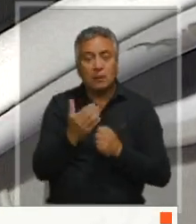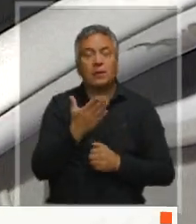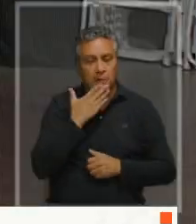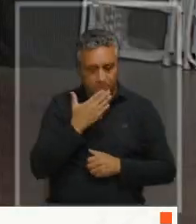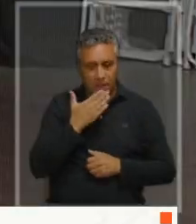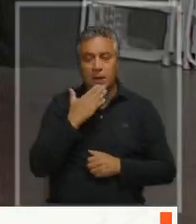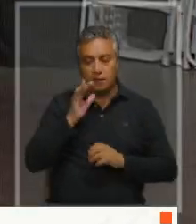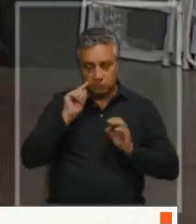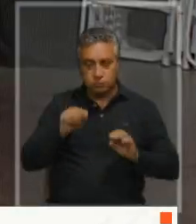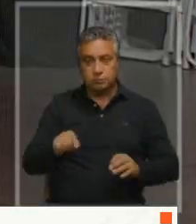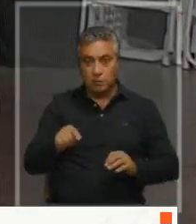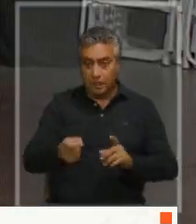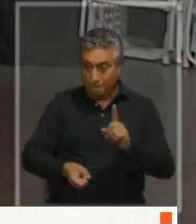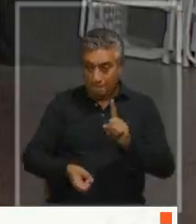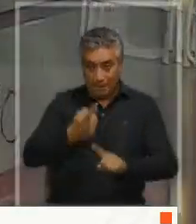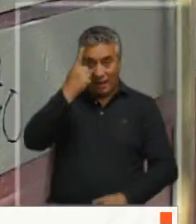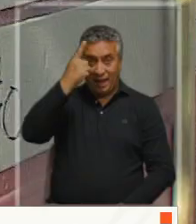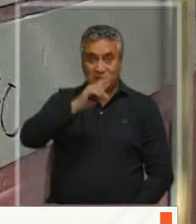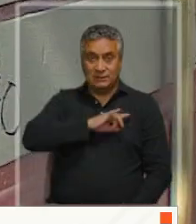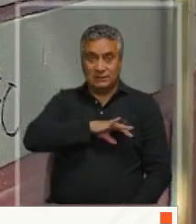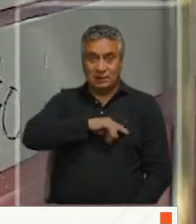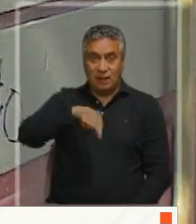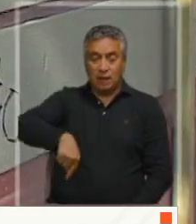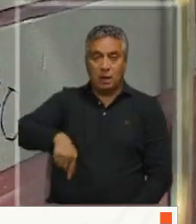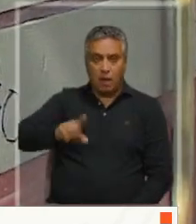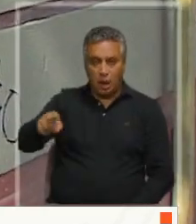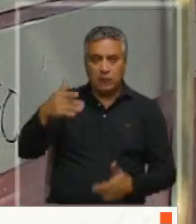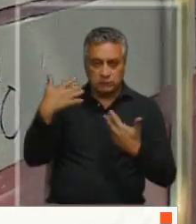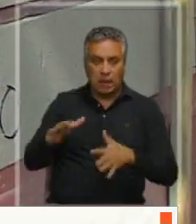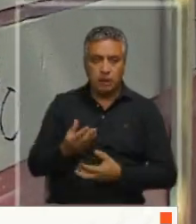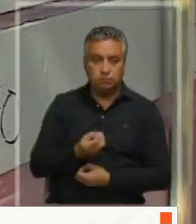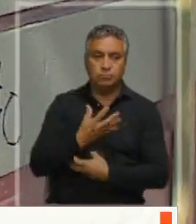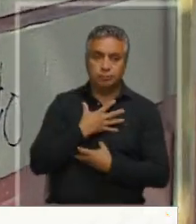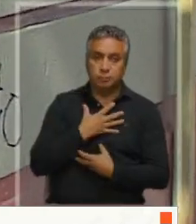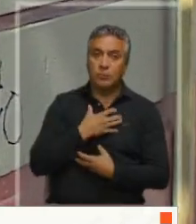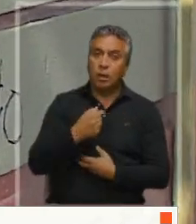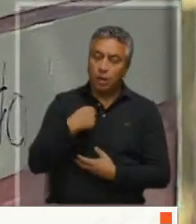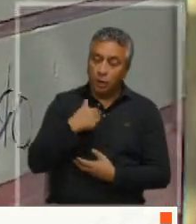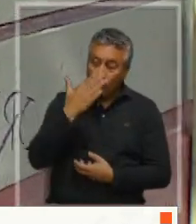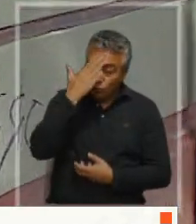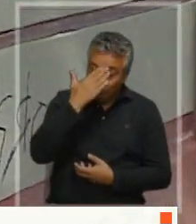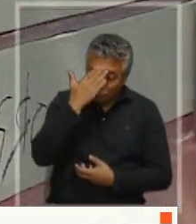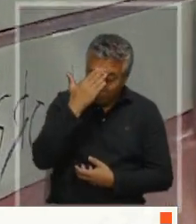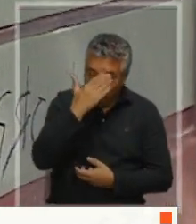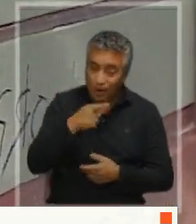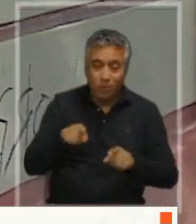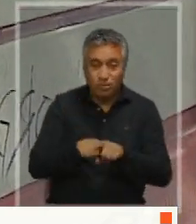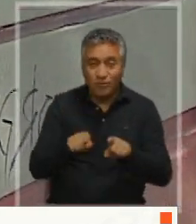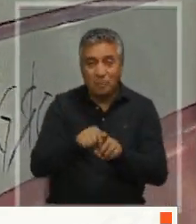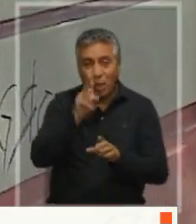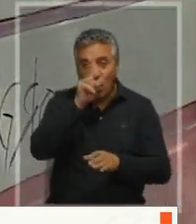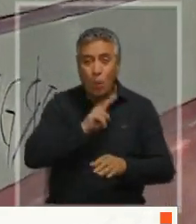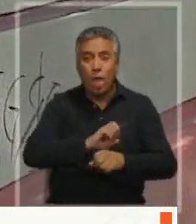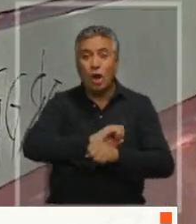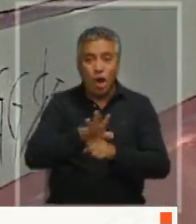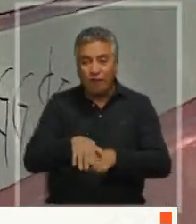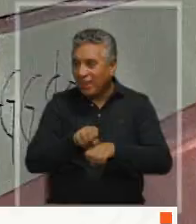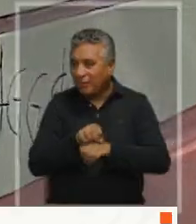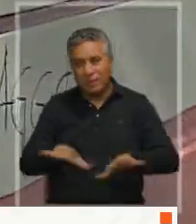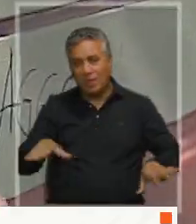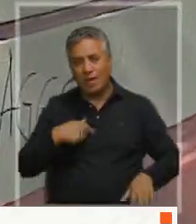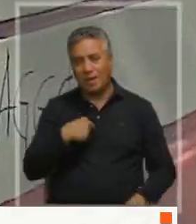la primera persona contagiada en Chile. Me preocupa que se agrave más la situación y que suceda lo mismo con COVID, por ejemplo, que